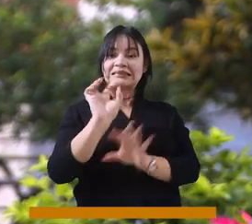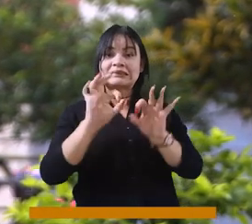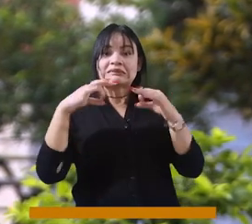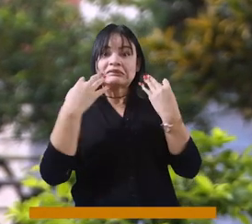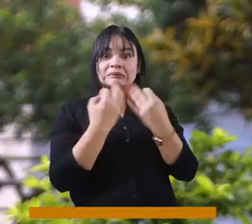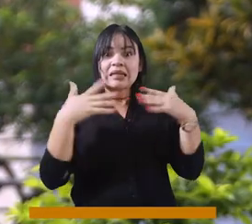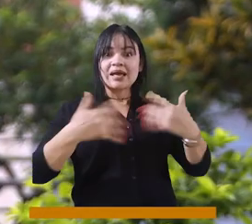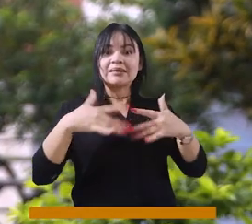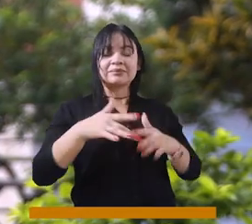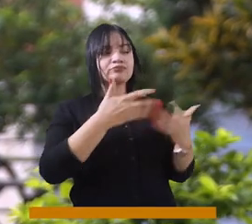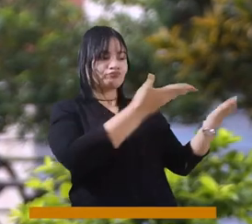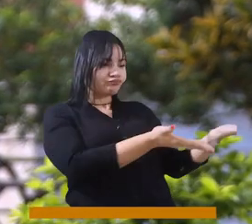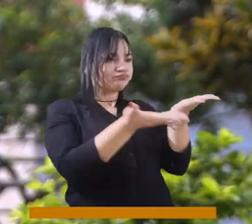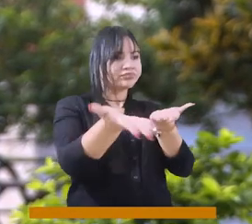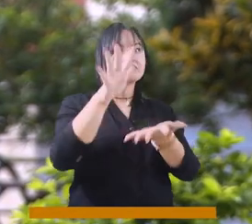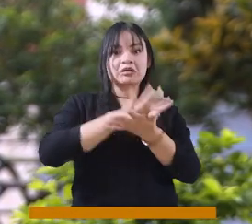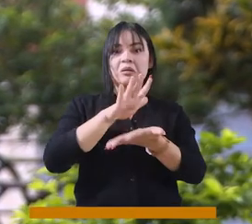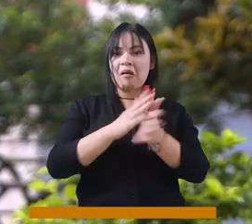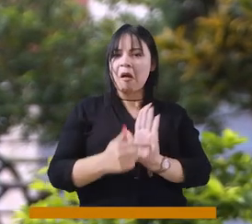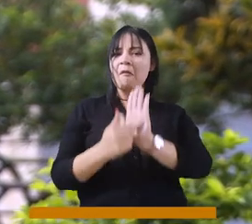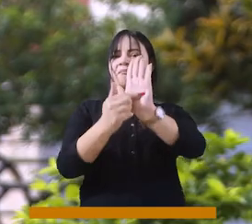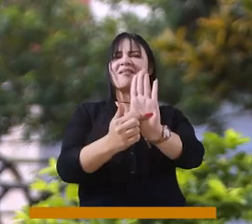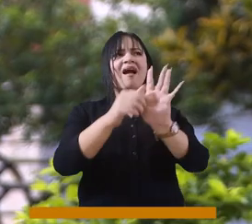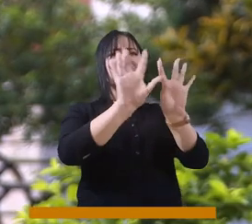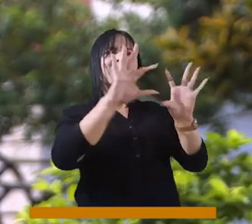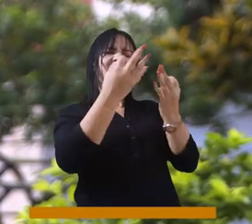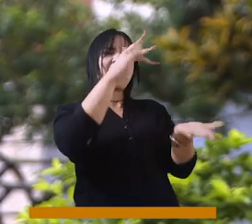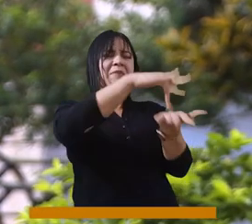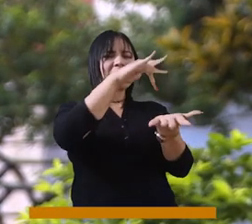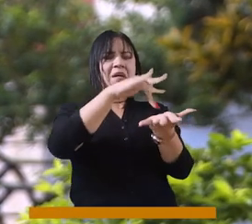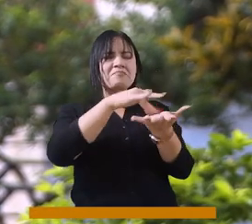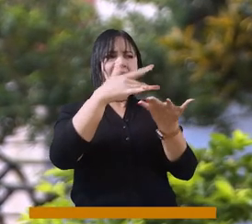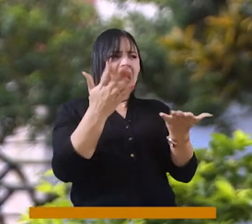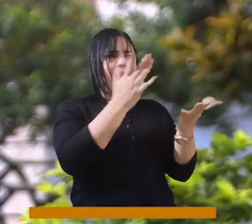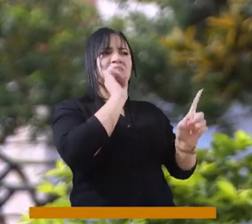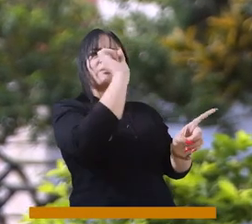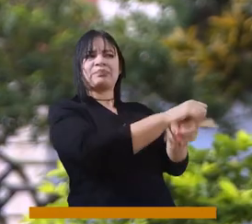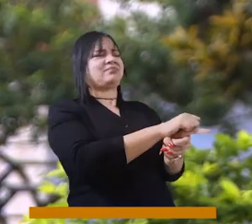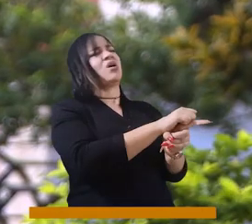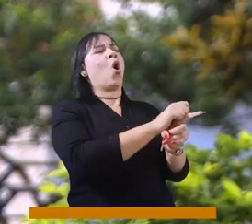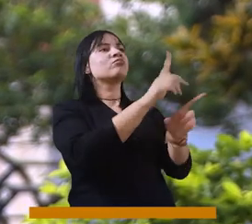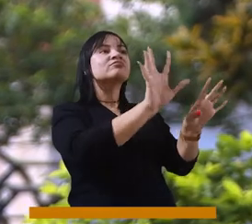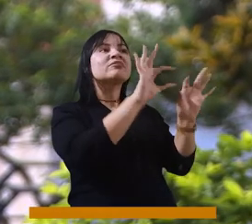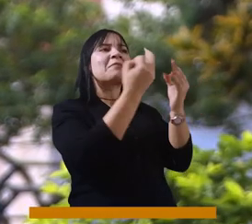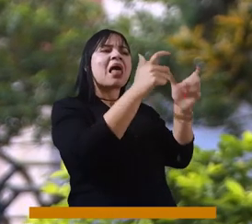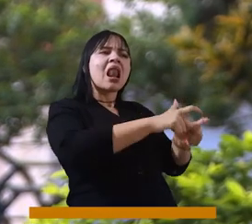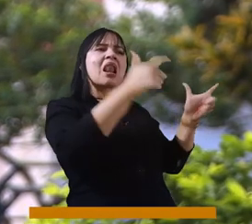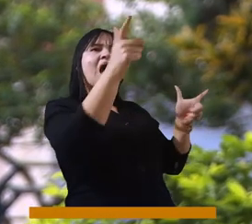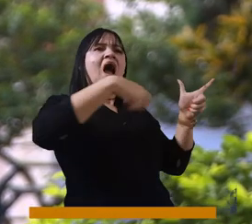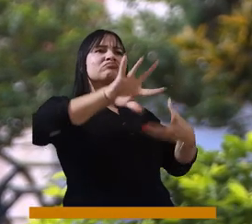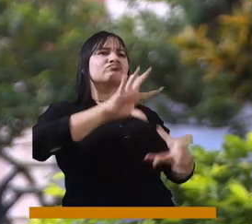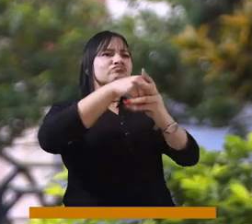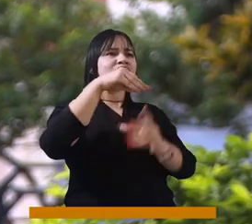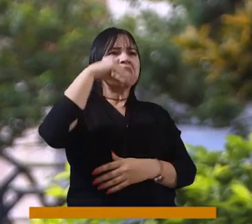darnos cuenta que darle voz a la familia es muy importante, que las familias puedan participar, ponerle rostro a esas familias, a esas familias numerosas que